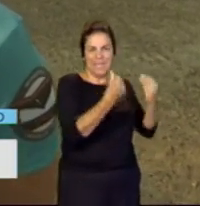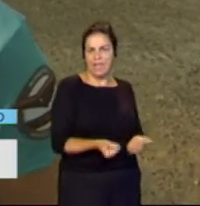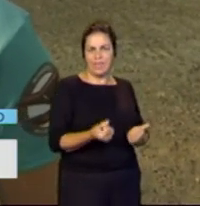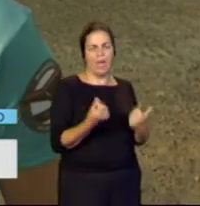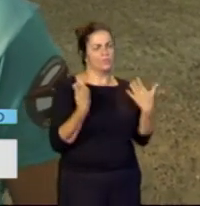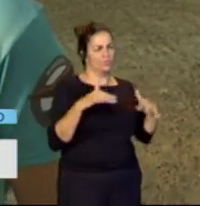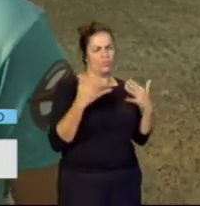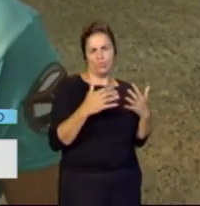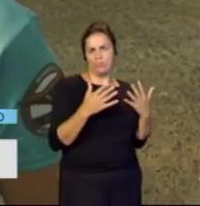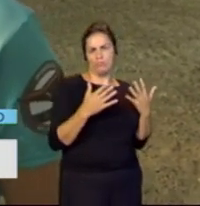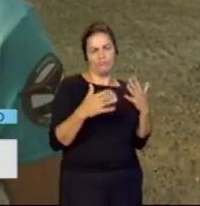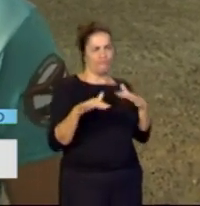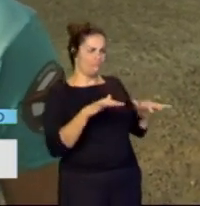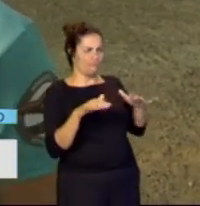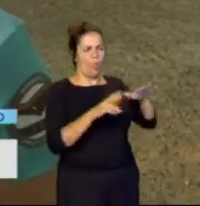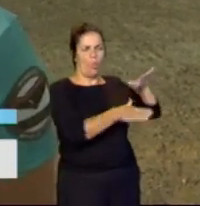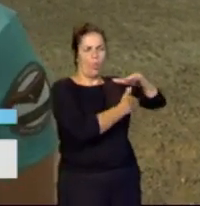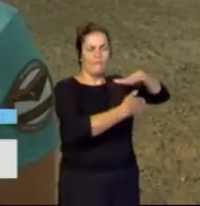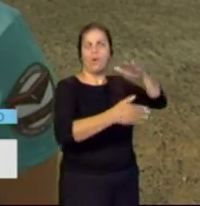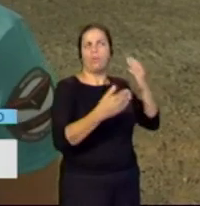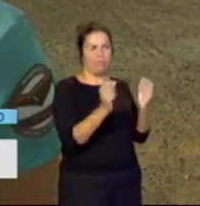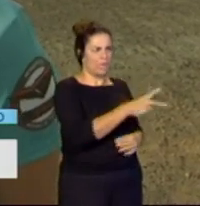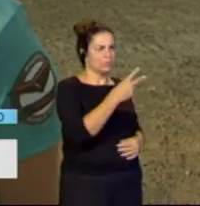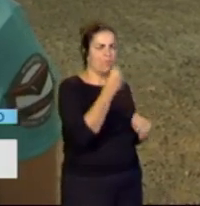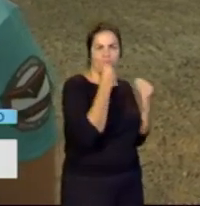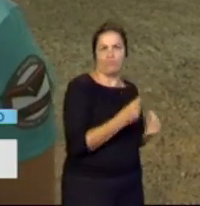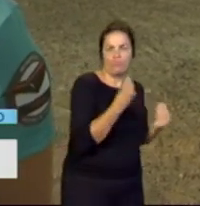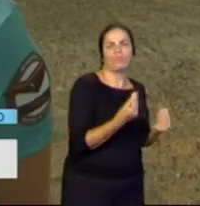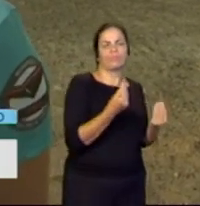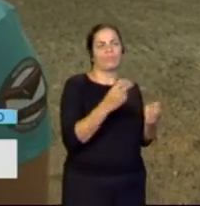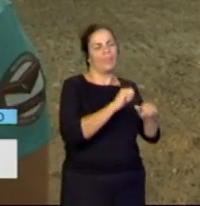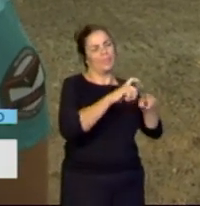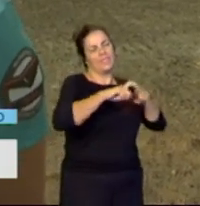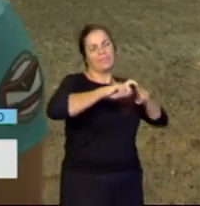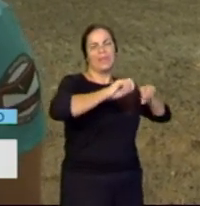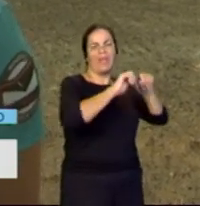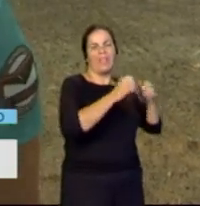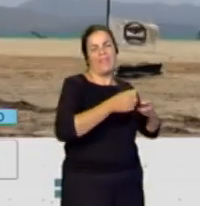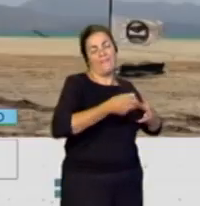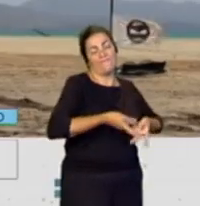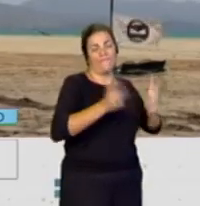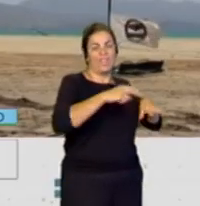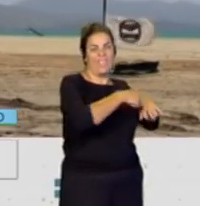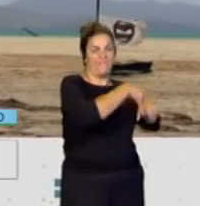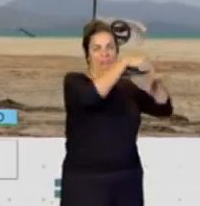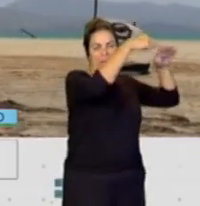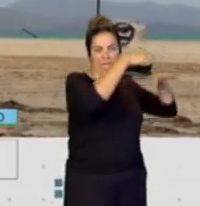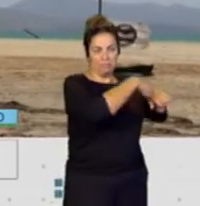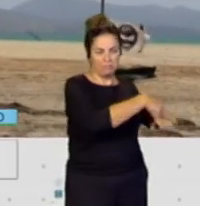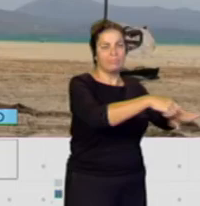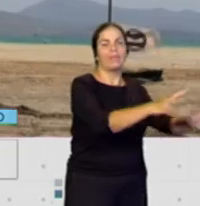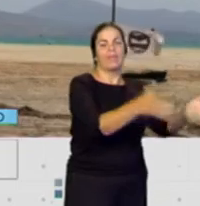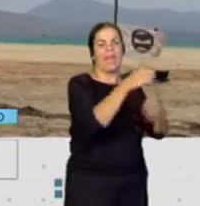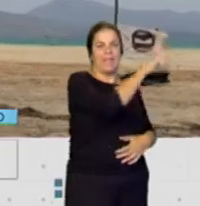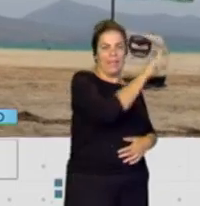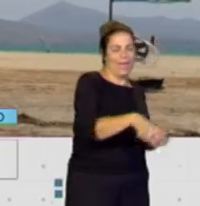windfoil y tuvimos resultados muy, muy buenos. En la disciplina de Free Fly Slalom ganó el italiano Francesco Capuzzo y la española